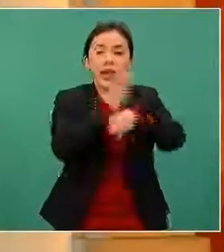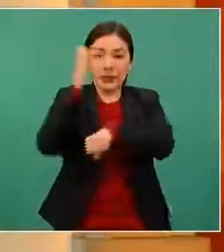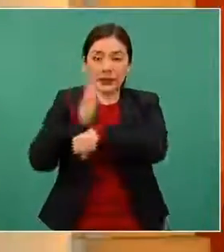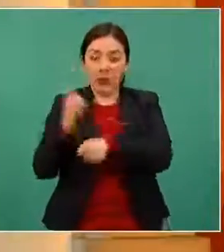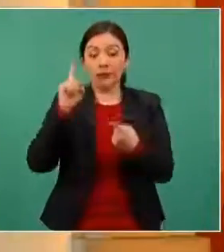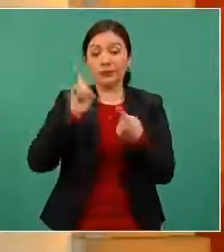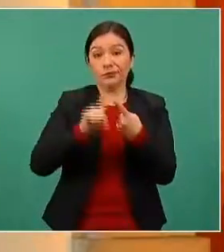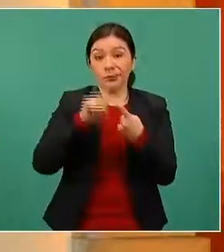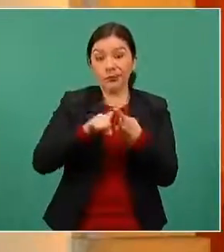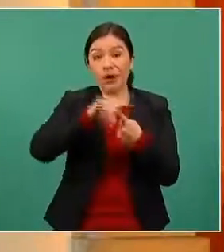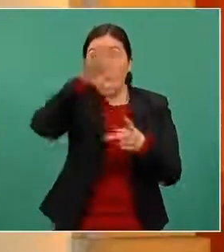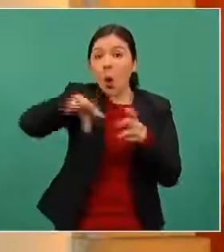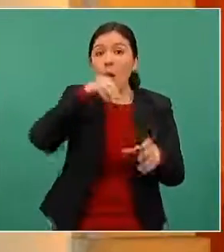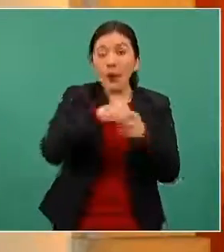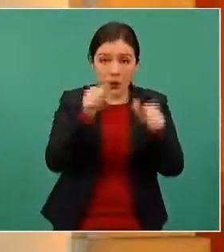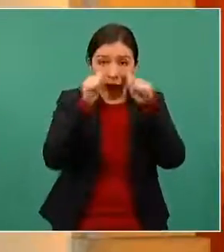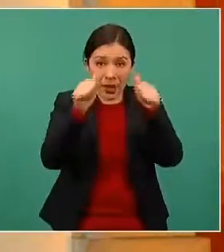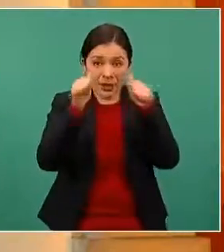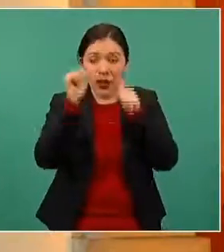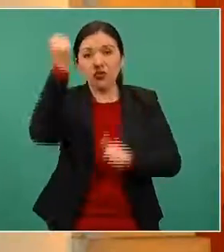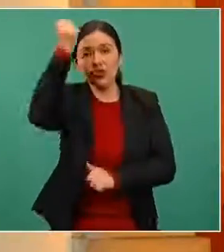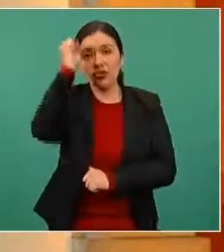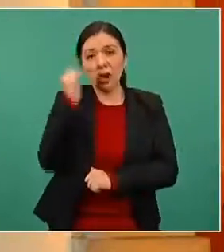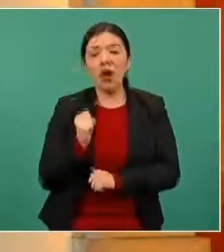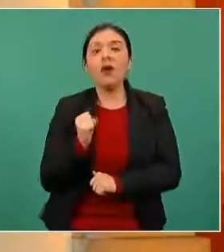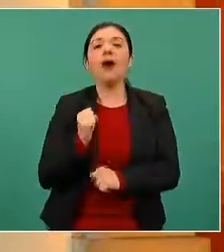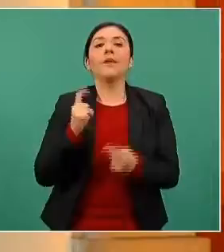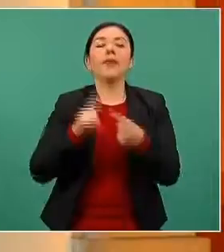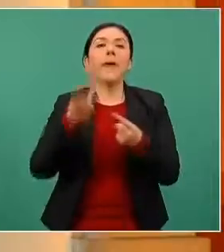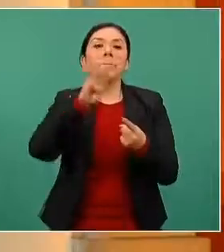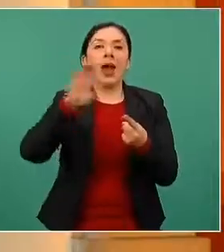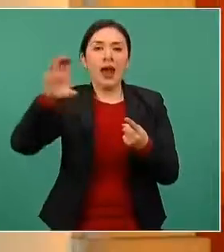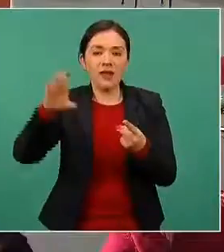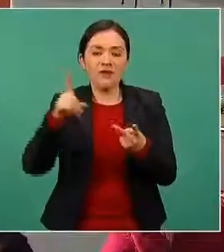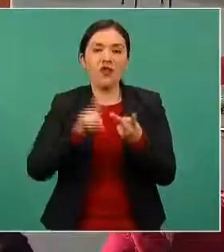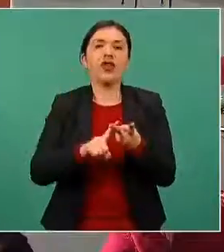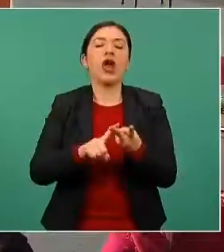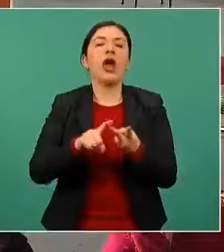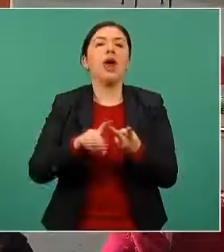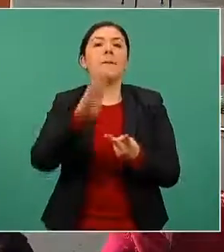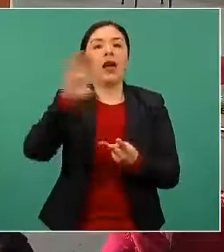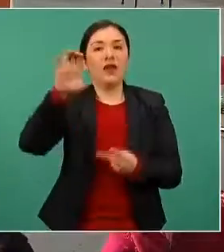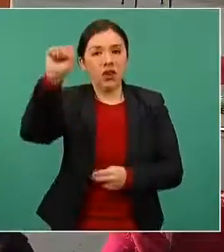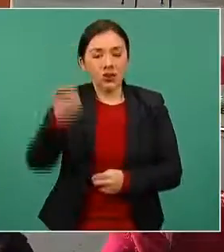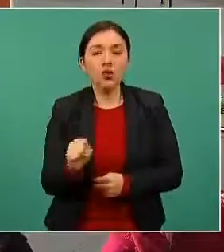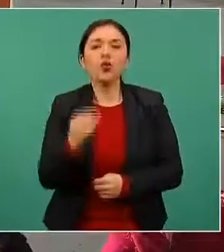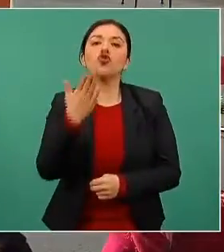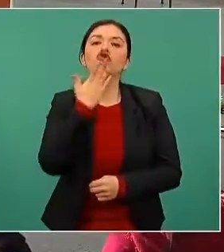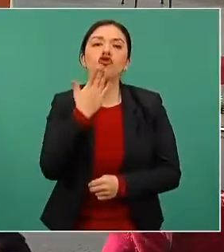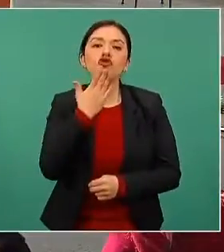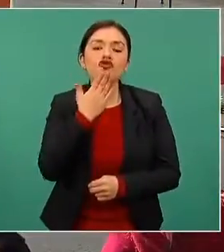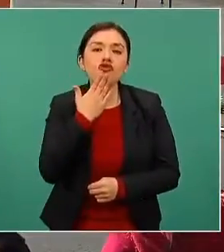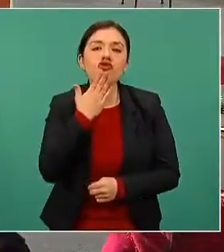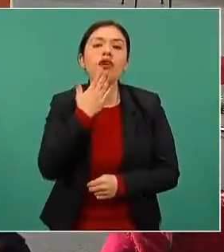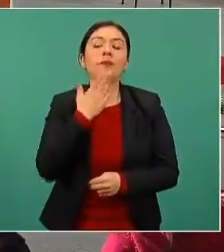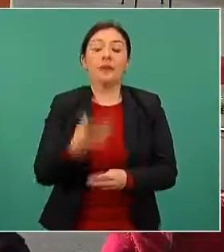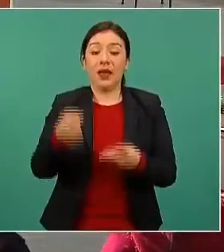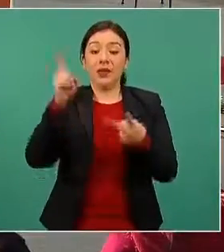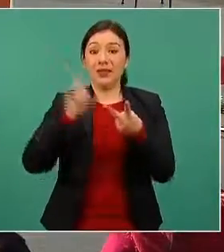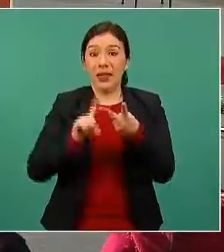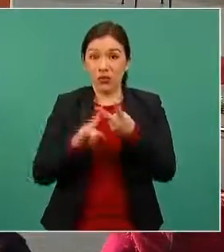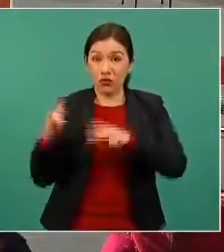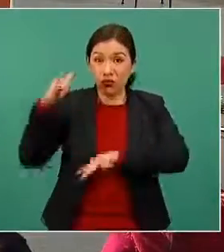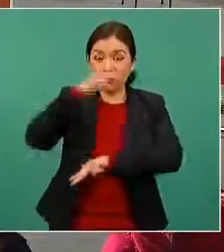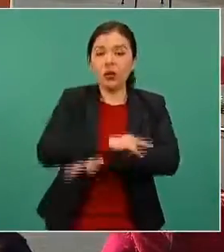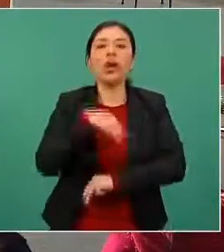1 cubrió los estados de Sinaloa, Baja California, Baja California Sur, Sonora, la 2, Nuevo